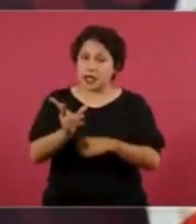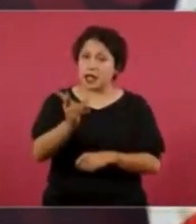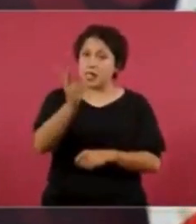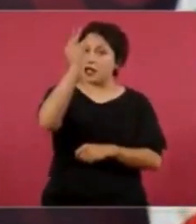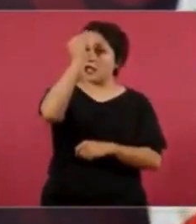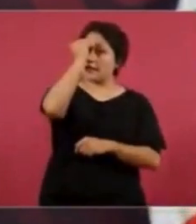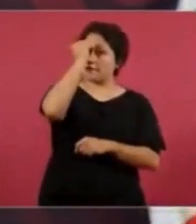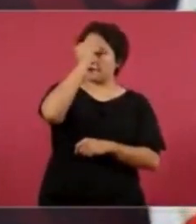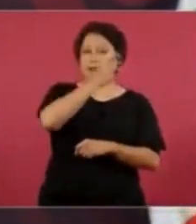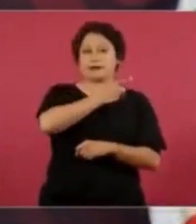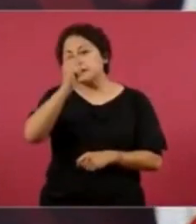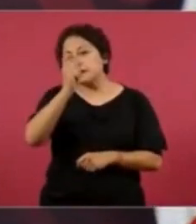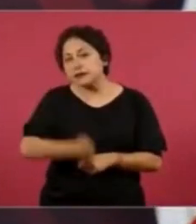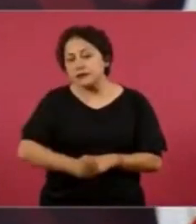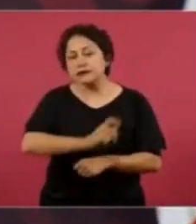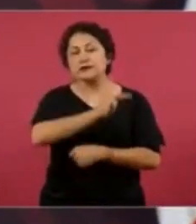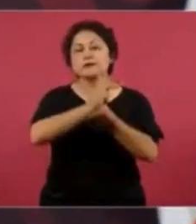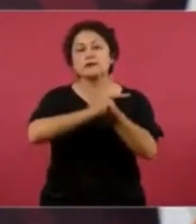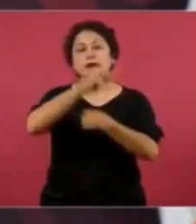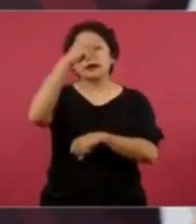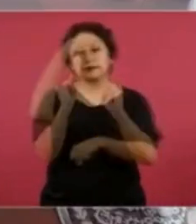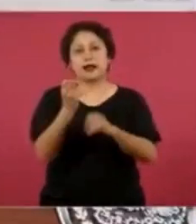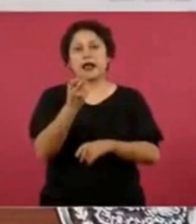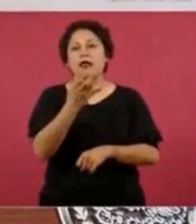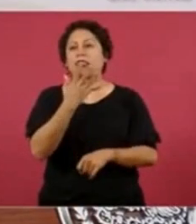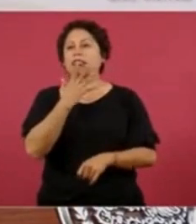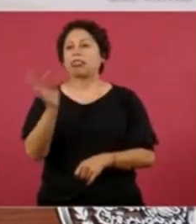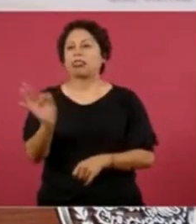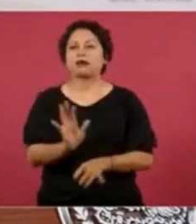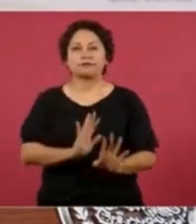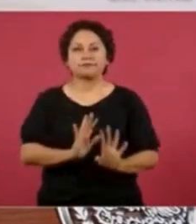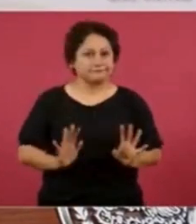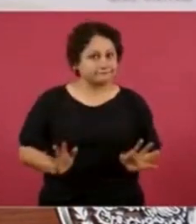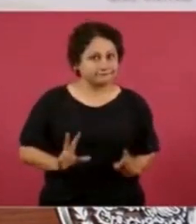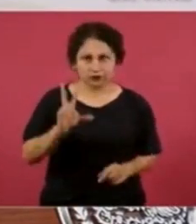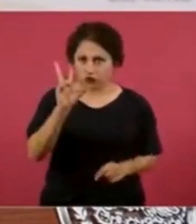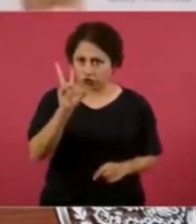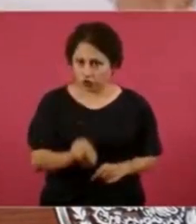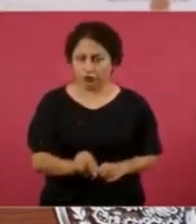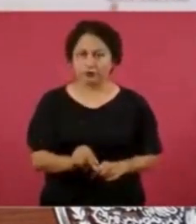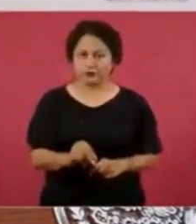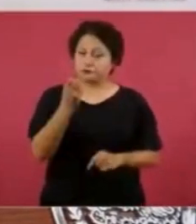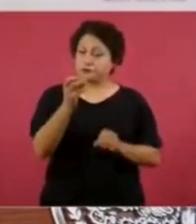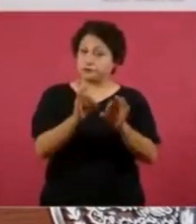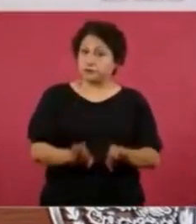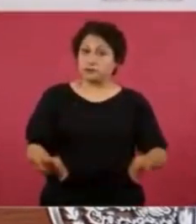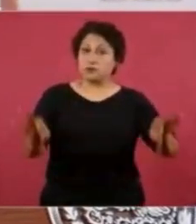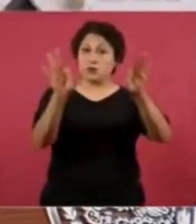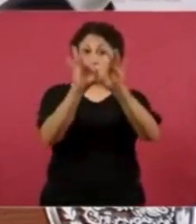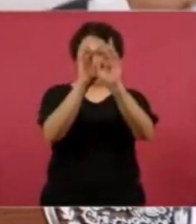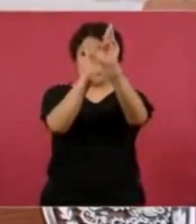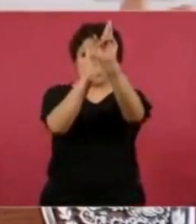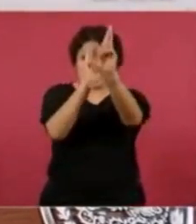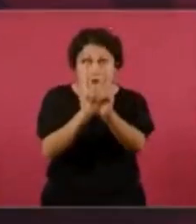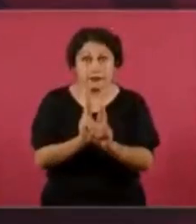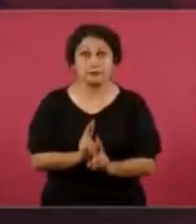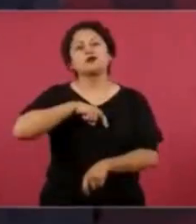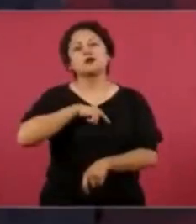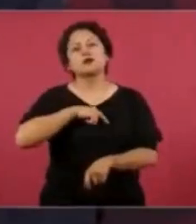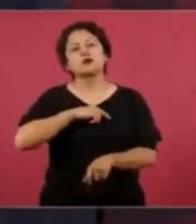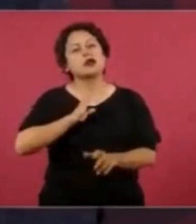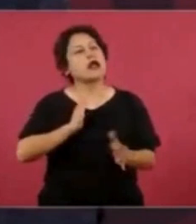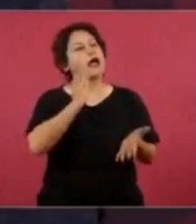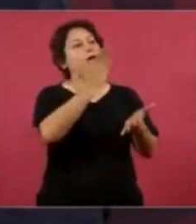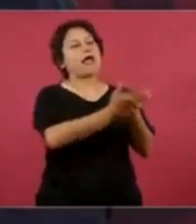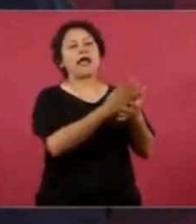financiera en la transición del poder, donde se espera que Sheinbaum continúe con las políticas económicas y sociales que han marcado la